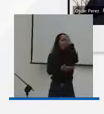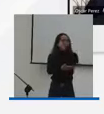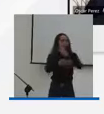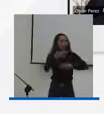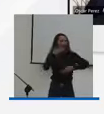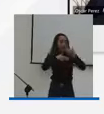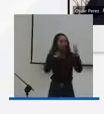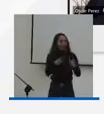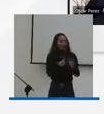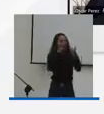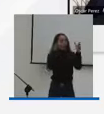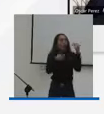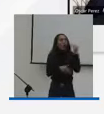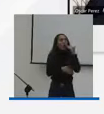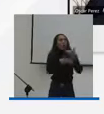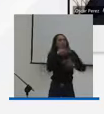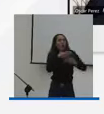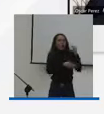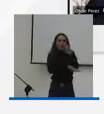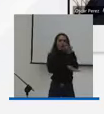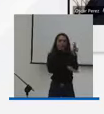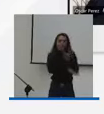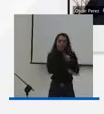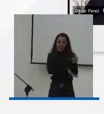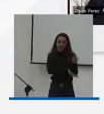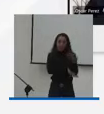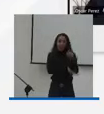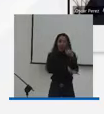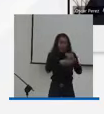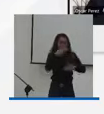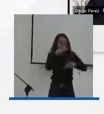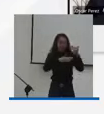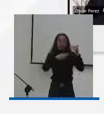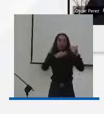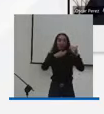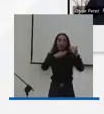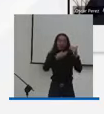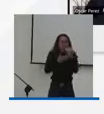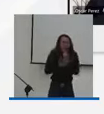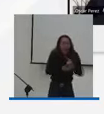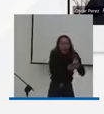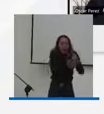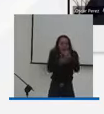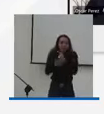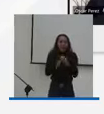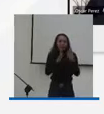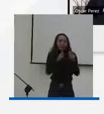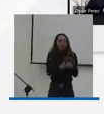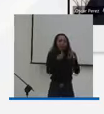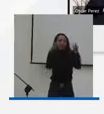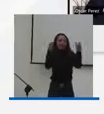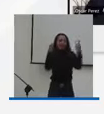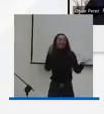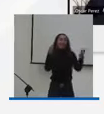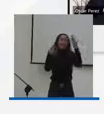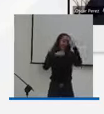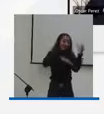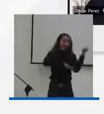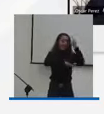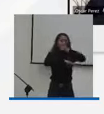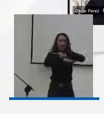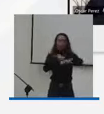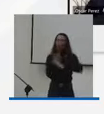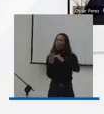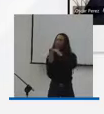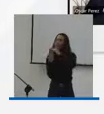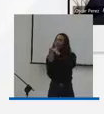Ahora, en el mes de marzo, la pondremos como primera en el orden del día, porque sabemos la necesidad